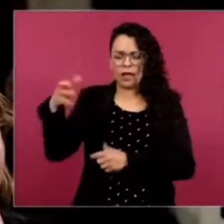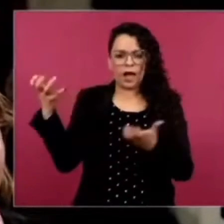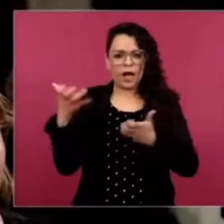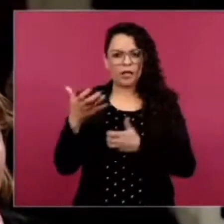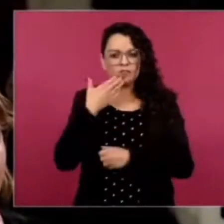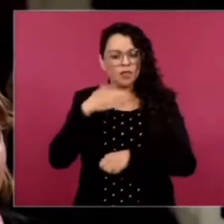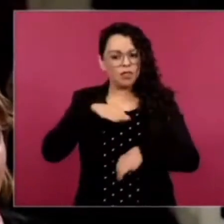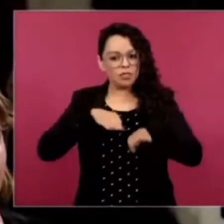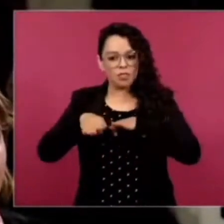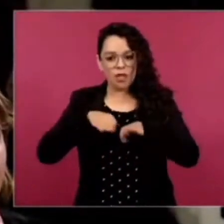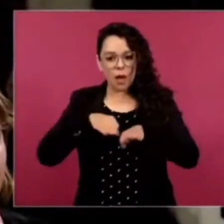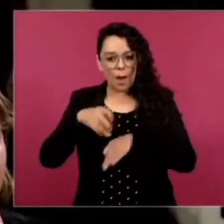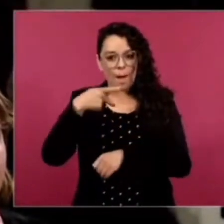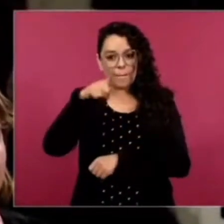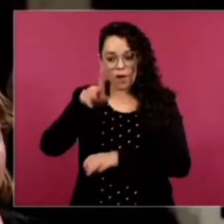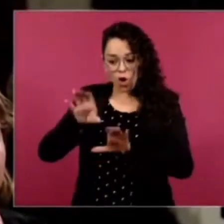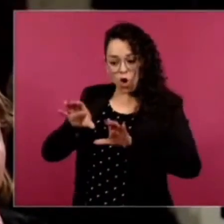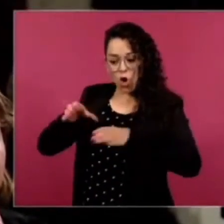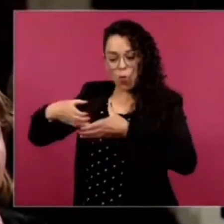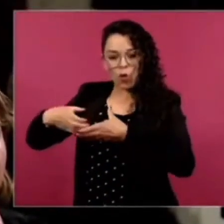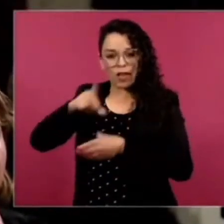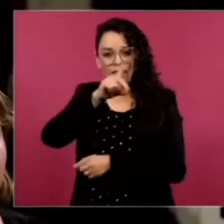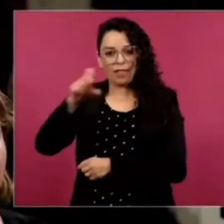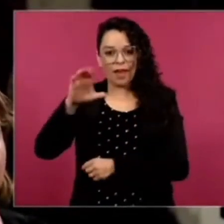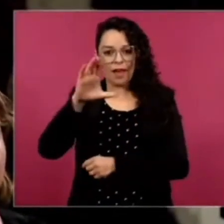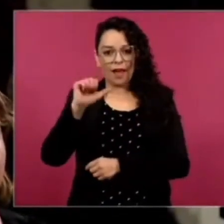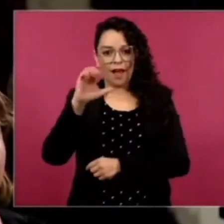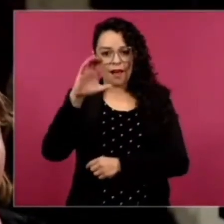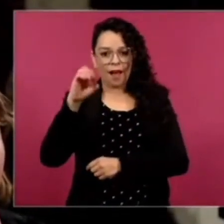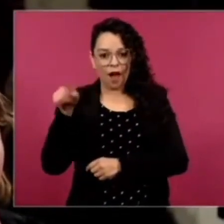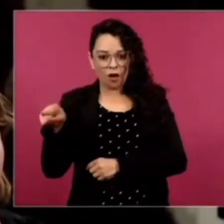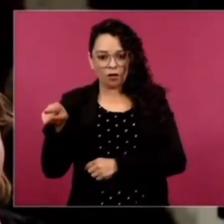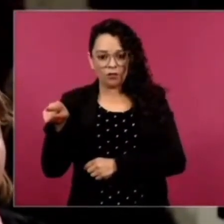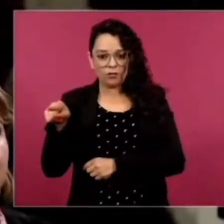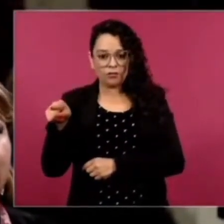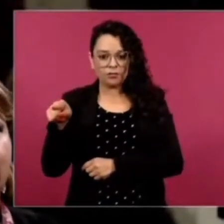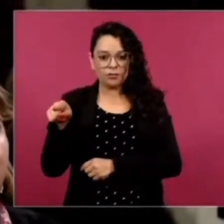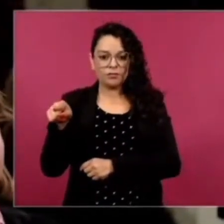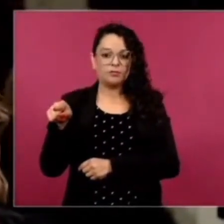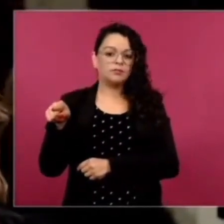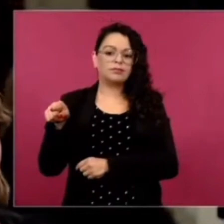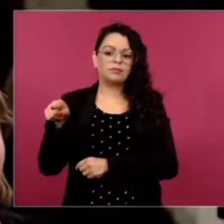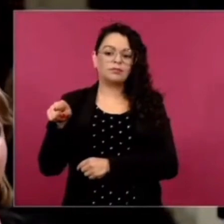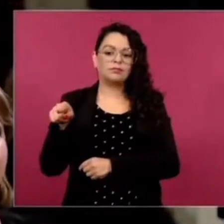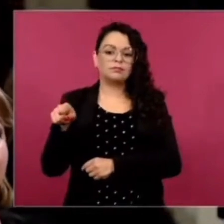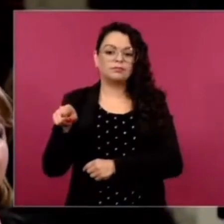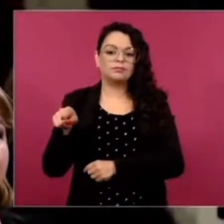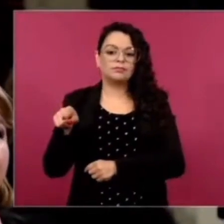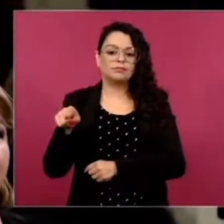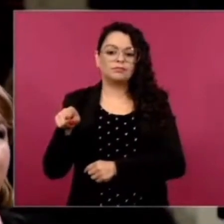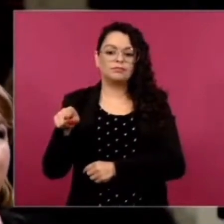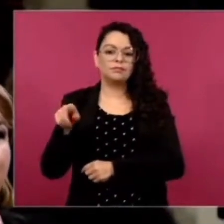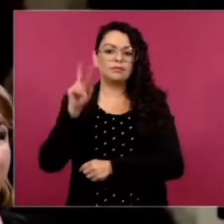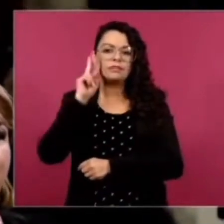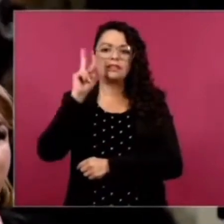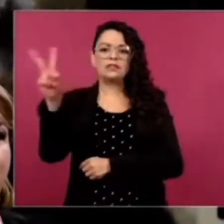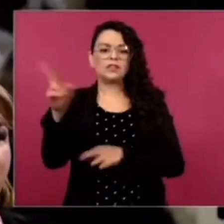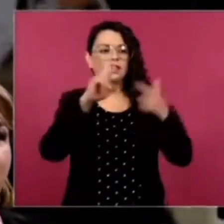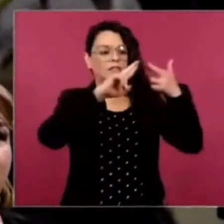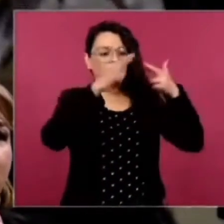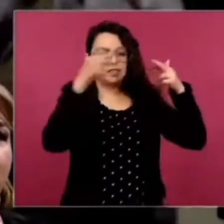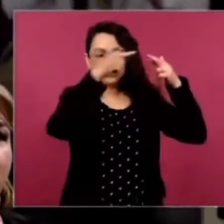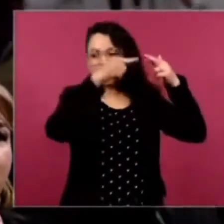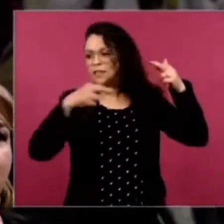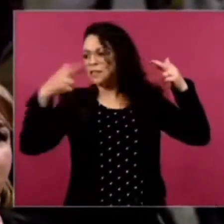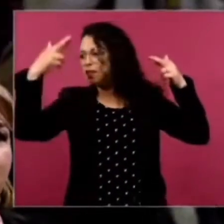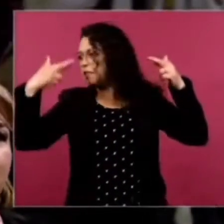pero ahí precisamente en la comunidad del cacao ven pasar los cables. Tienen enseguidita una generación de